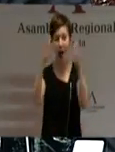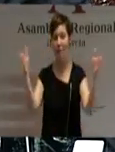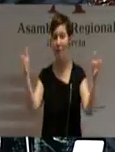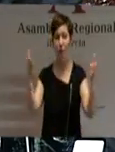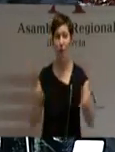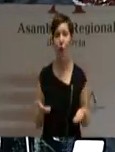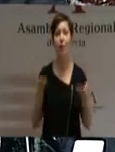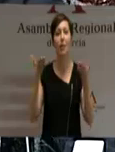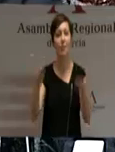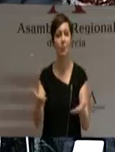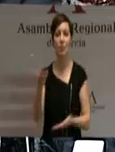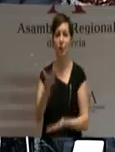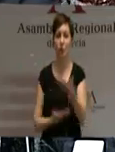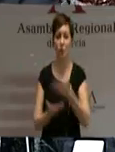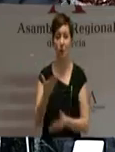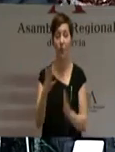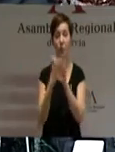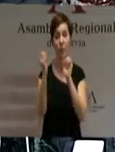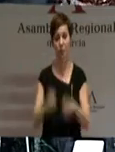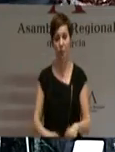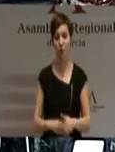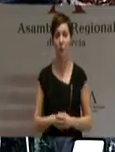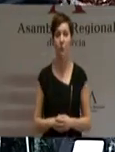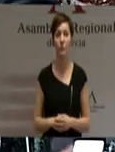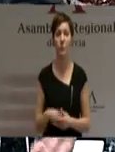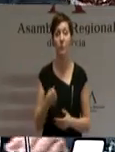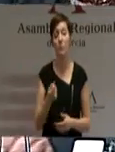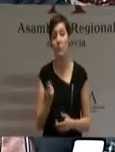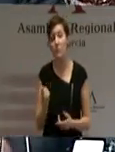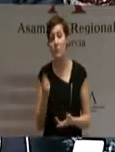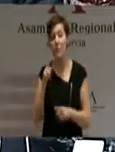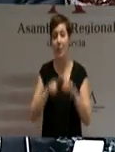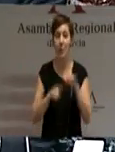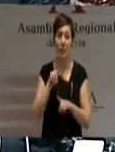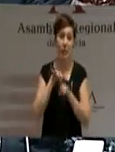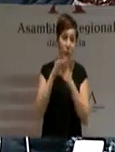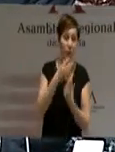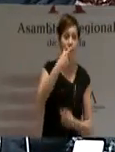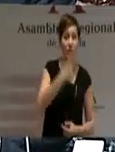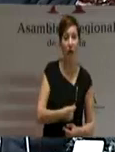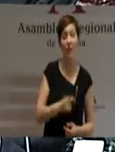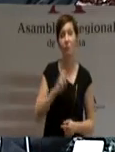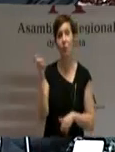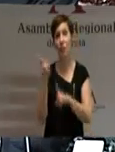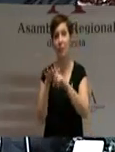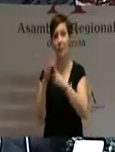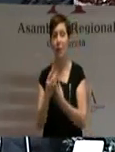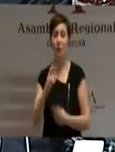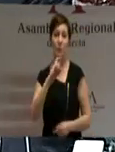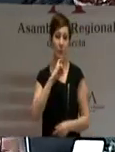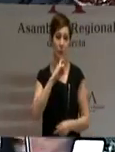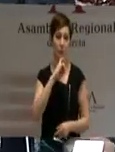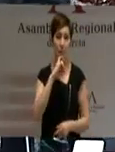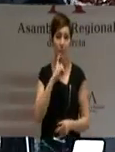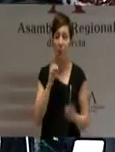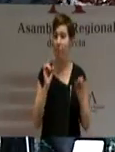colaboración y el acuerdo. Unas veces ha sido fácil, en otras ocasiones más complicado, pero es